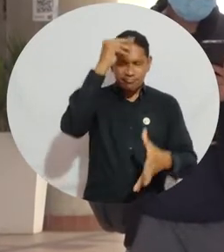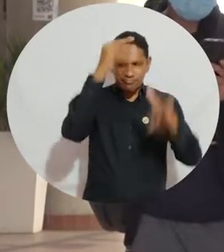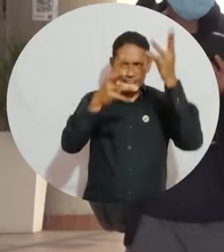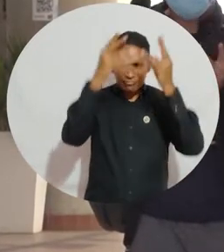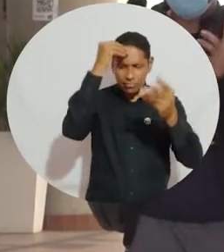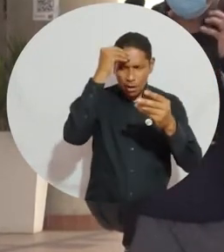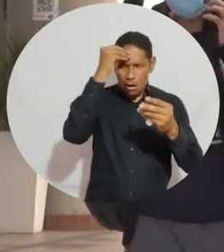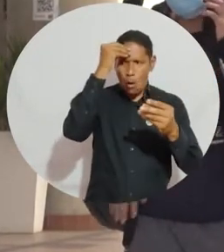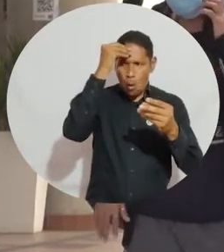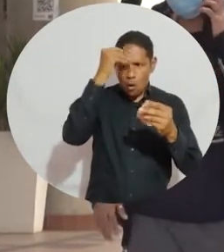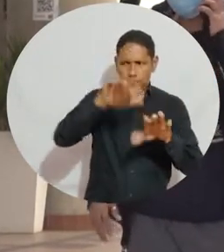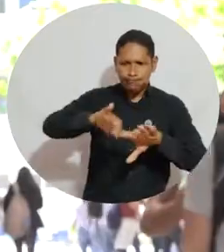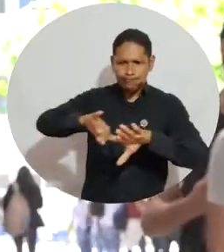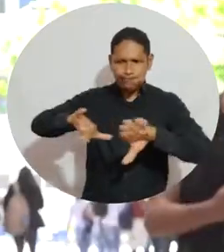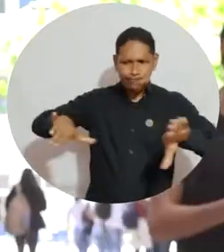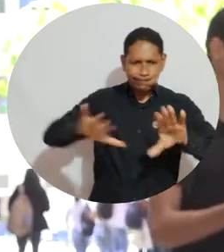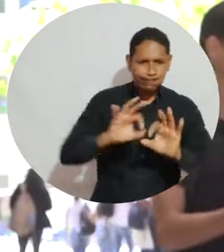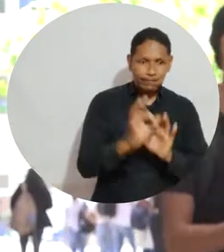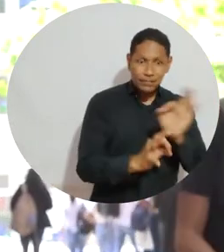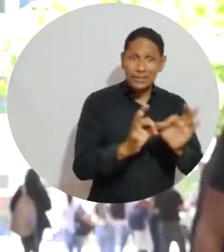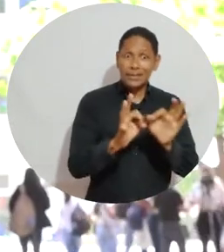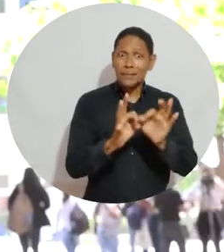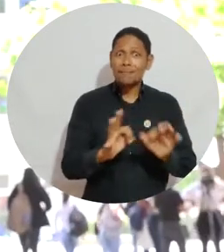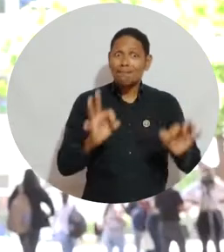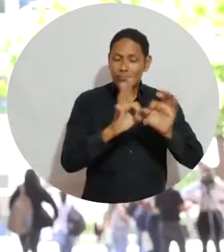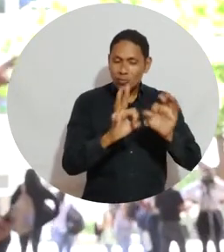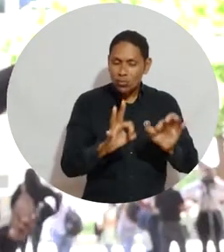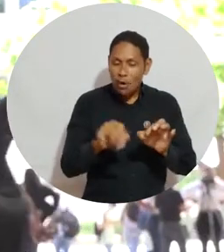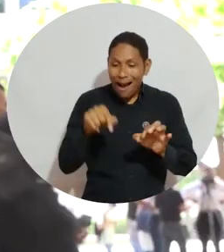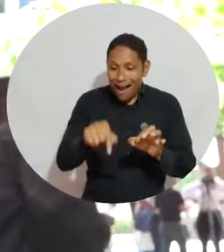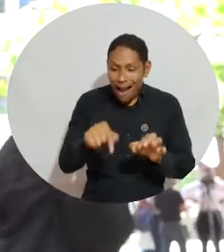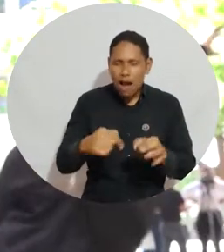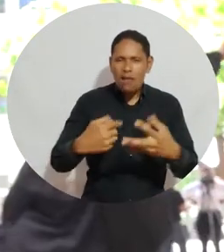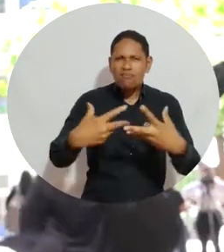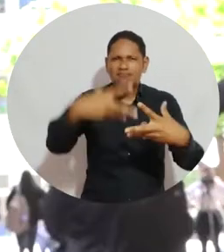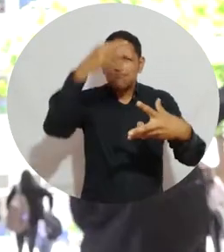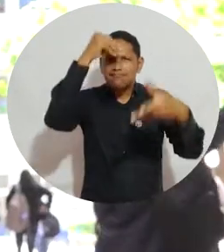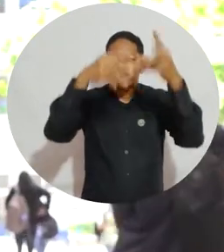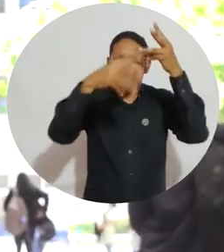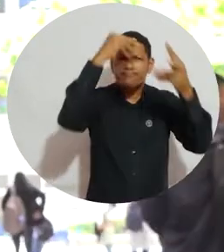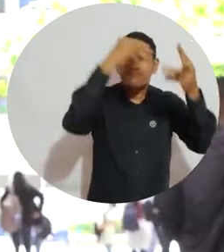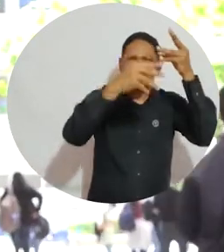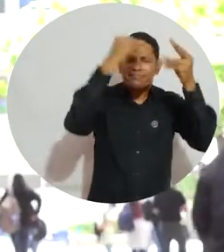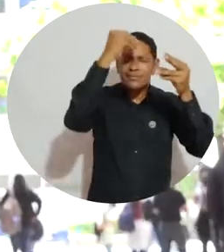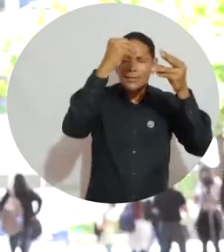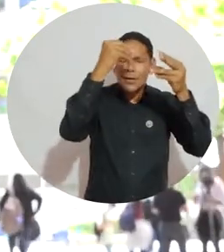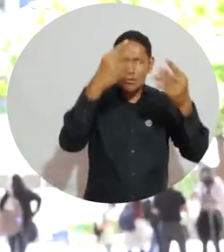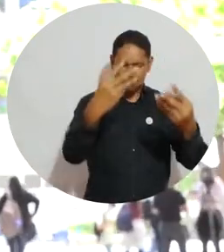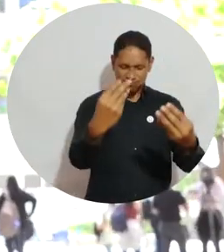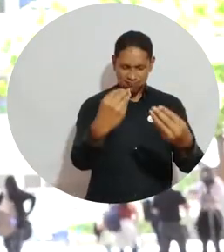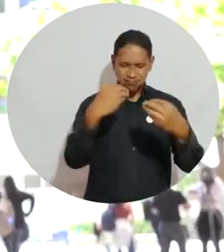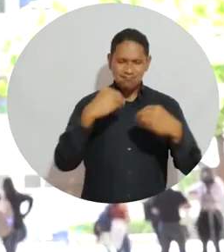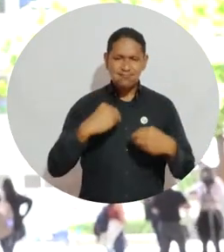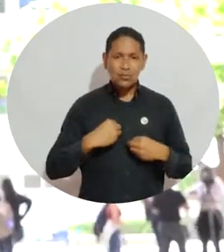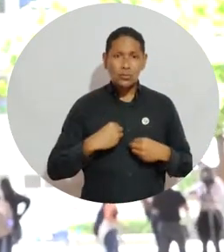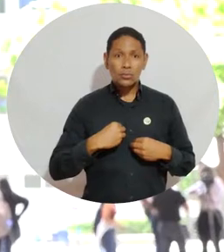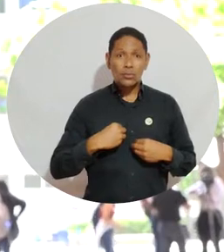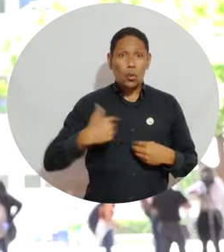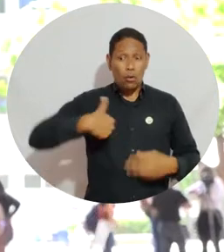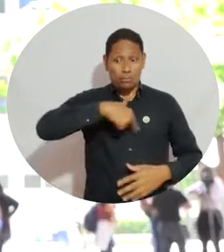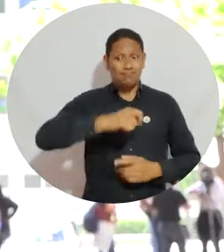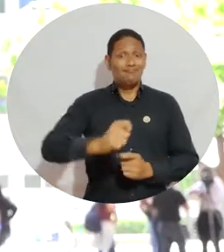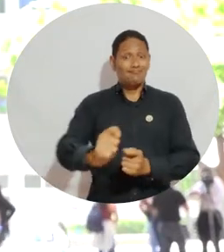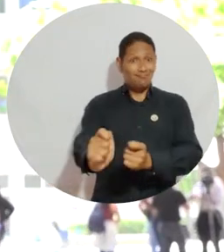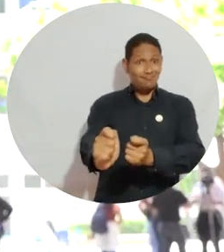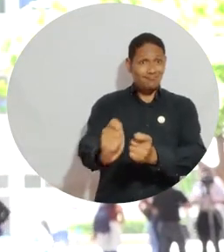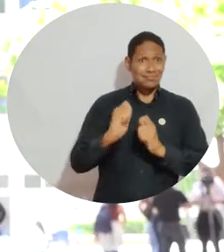en mi futuro quehacer pedagógico. Son fructíferos a la hora de enseñarnos y nosotros en el rol en que